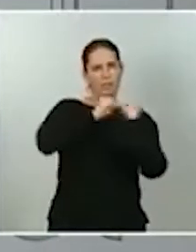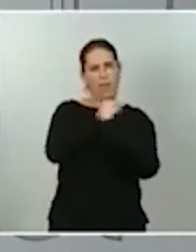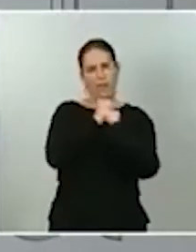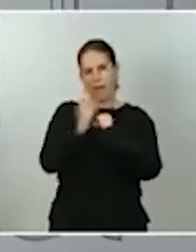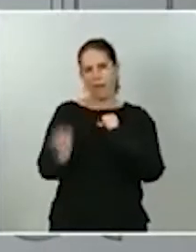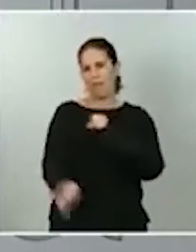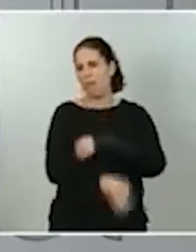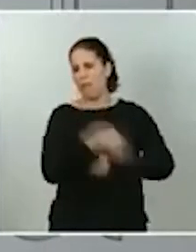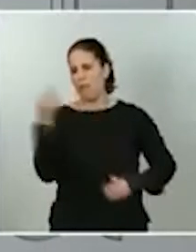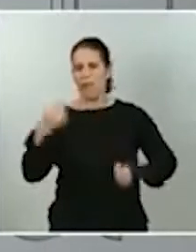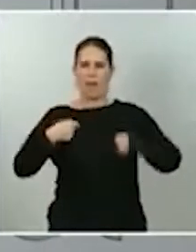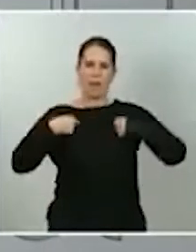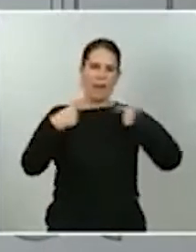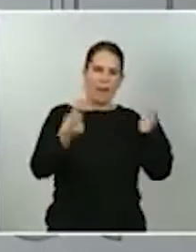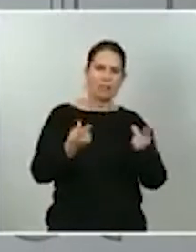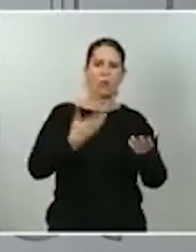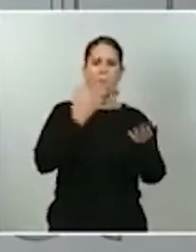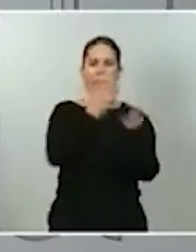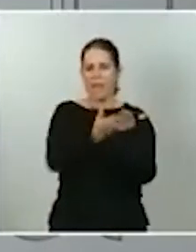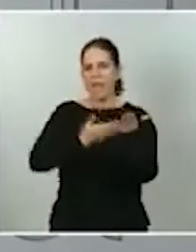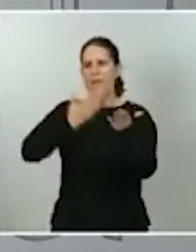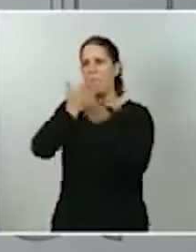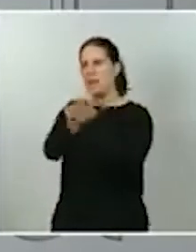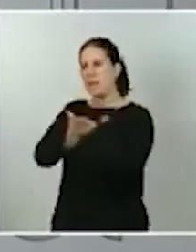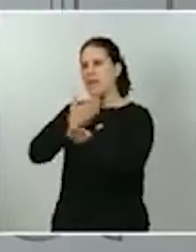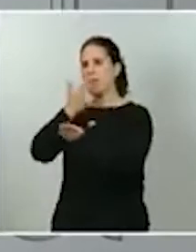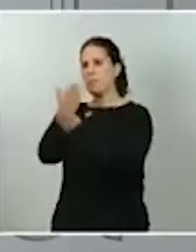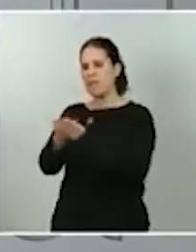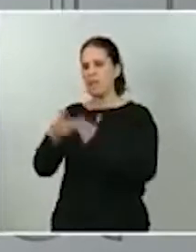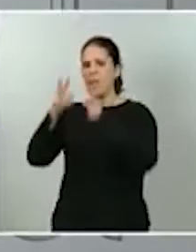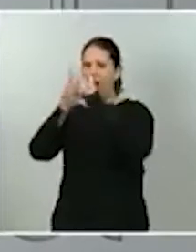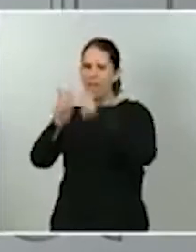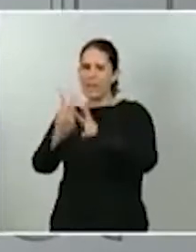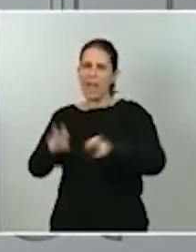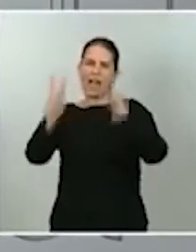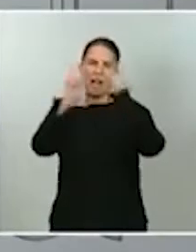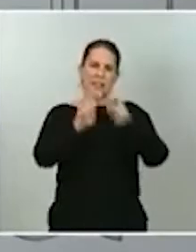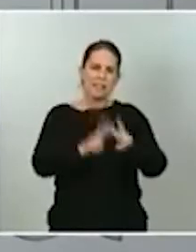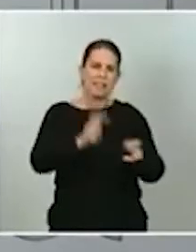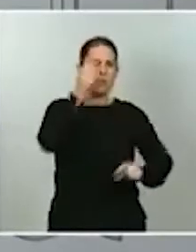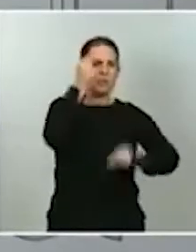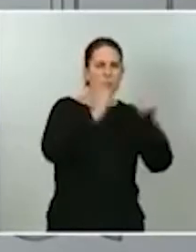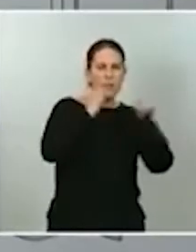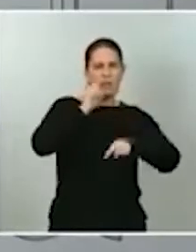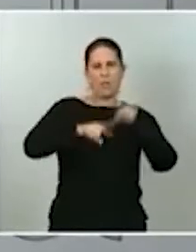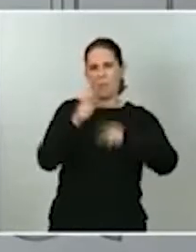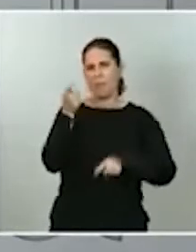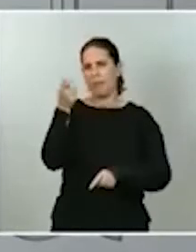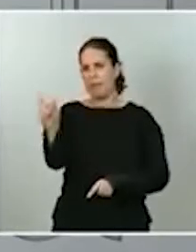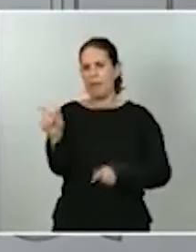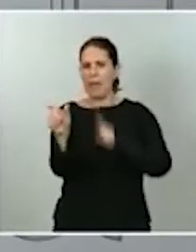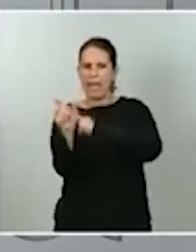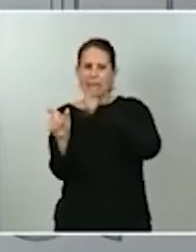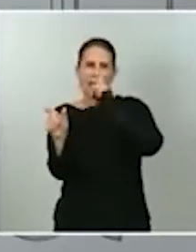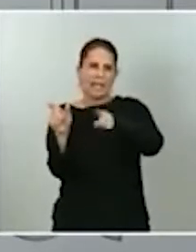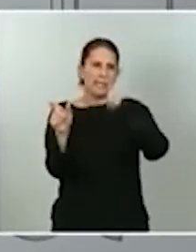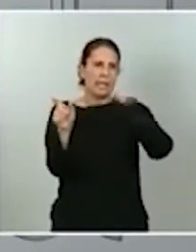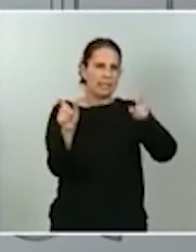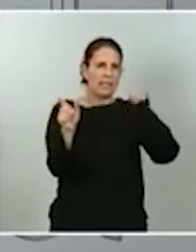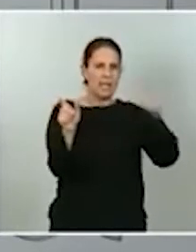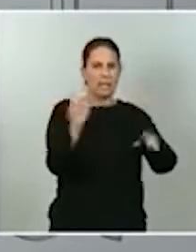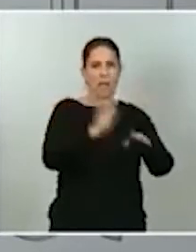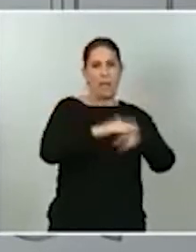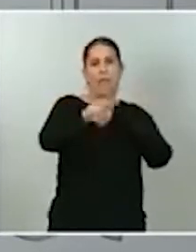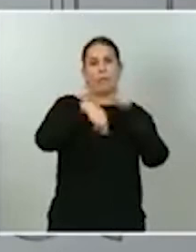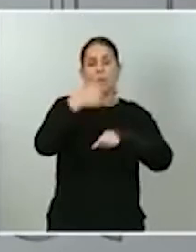encargando diferentes análisis de partidas presupuestarias que nos parezcan importantes, al objeto de incorporarlas en el proyecto de presupuesto. Y, por otra